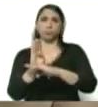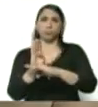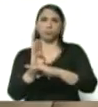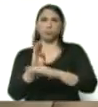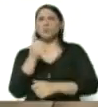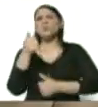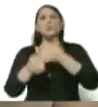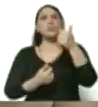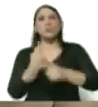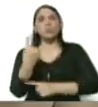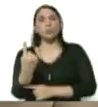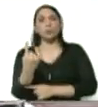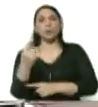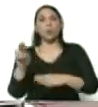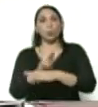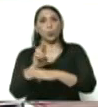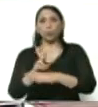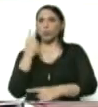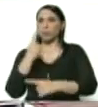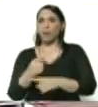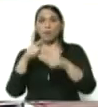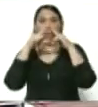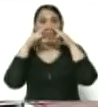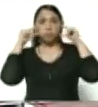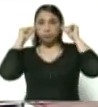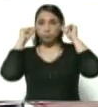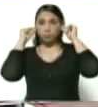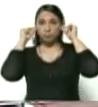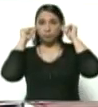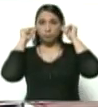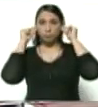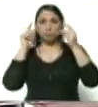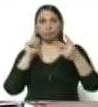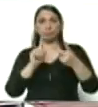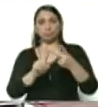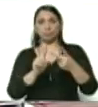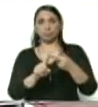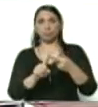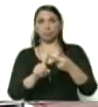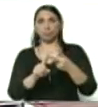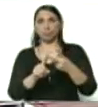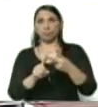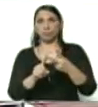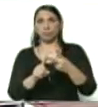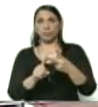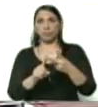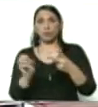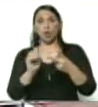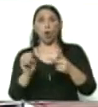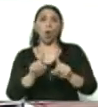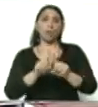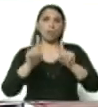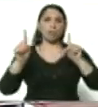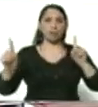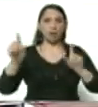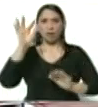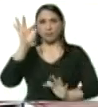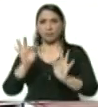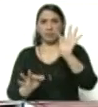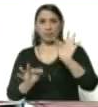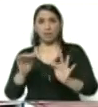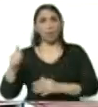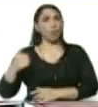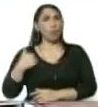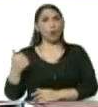de ellas, el uso de la mascarilla. El espaciamiento o la distancia física para